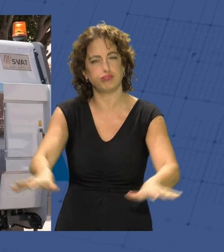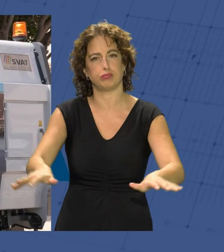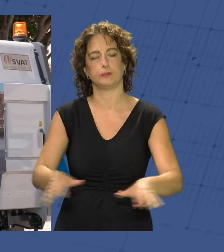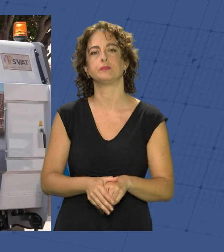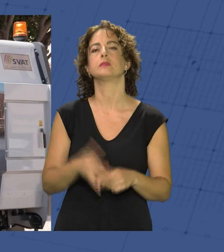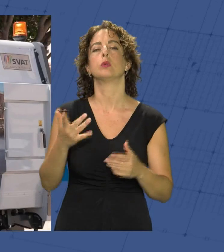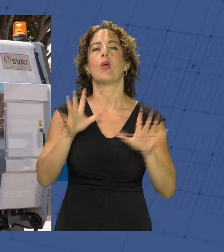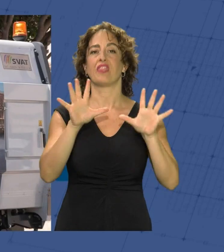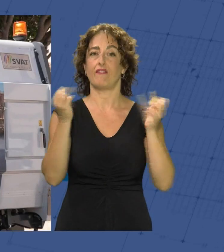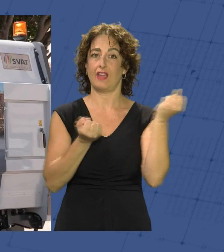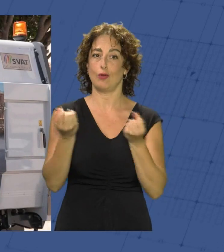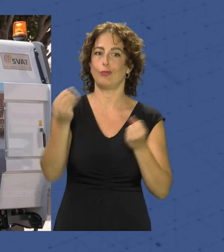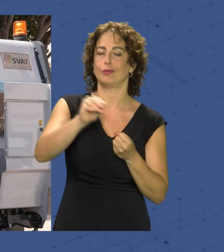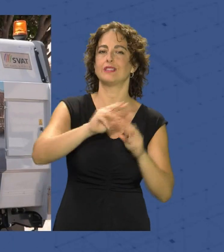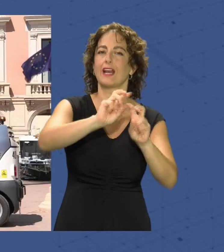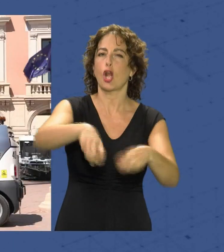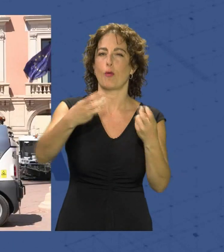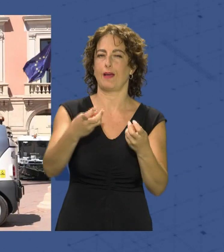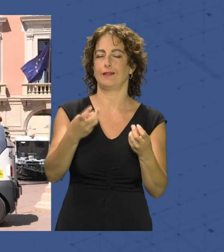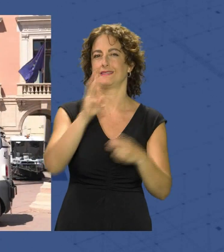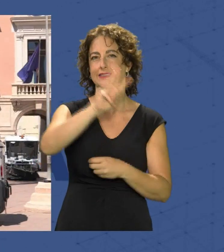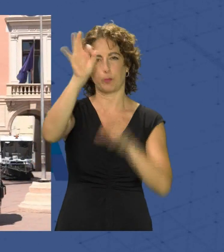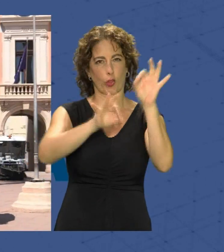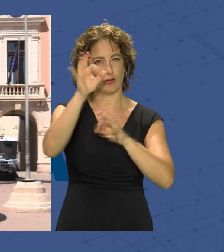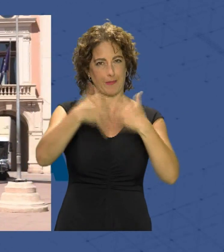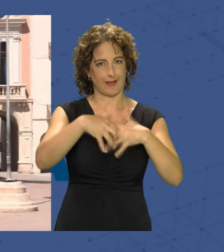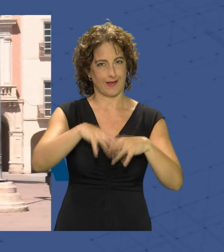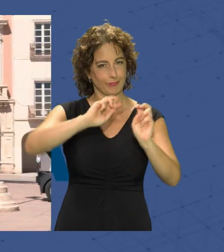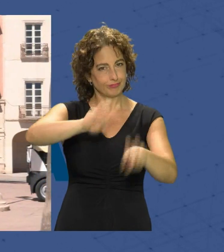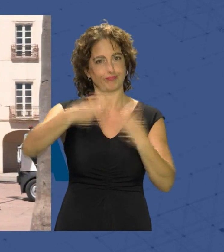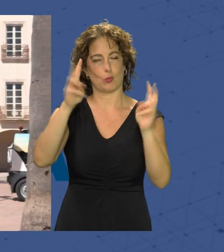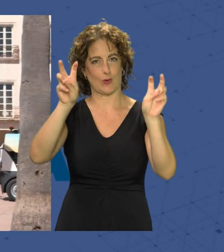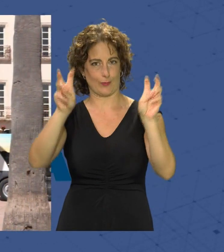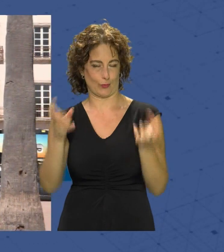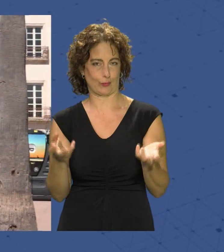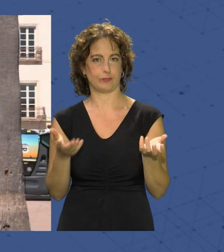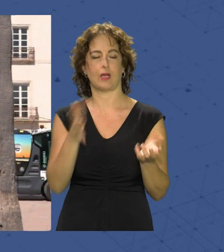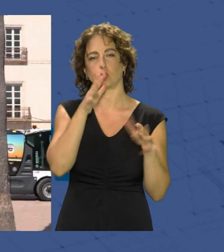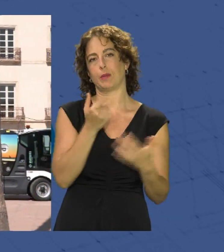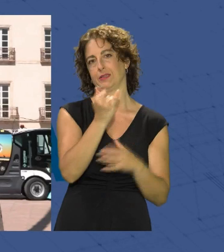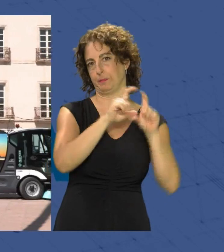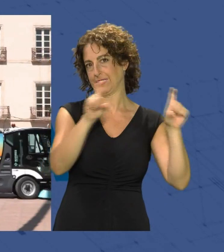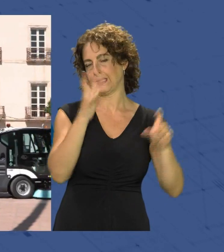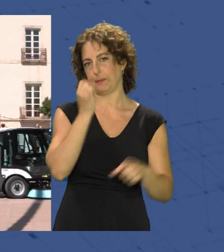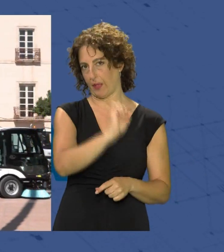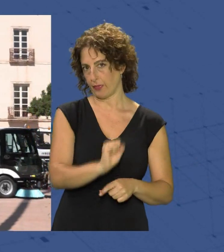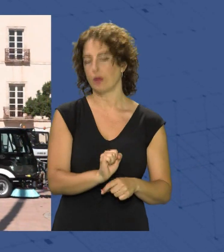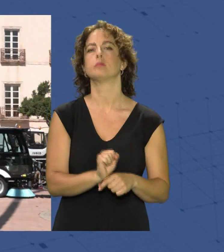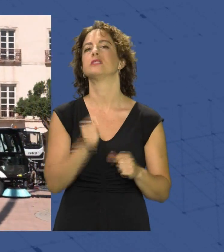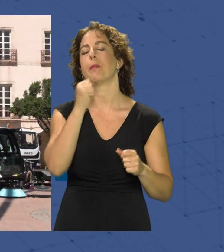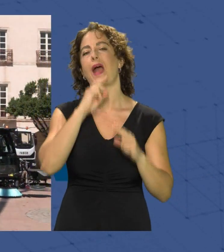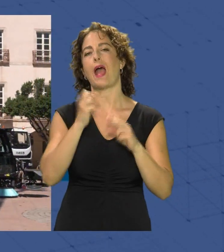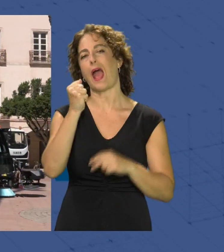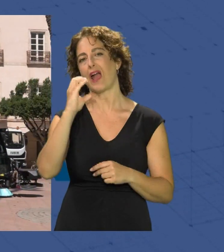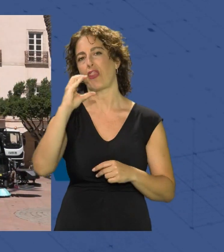vehículos que viene a renovar el 33% de la maquinaria con la que cuenta la actual concesionaria del servicio de limpieza, ACCIONA,